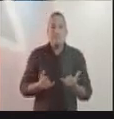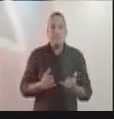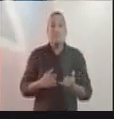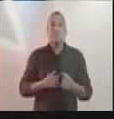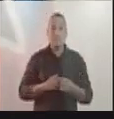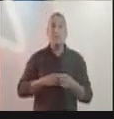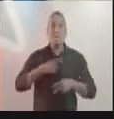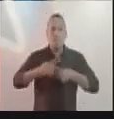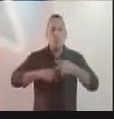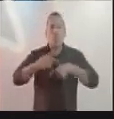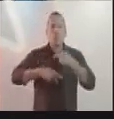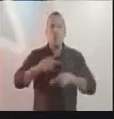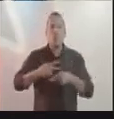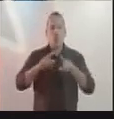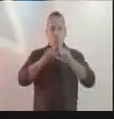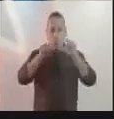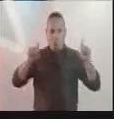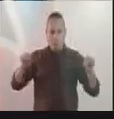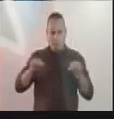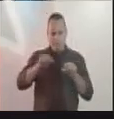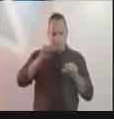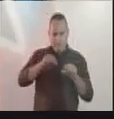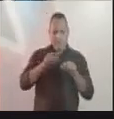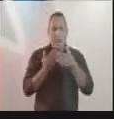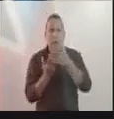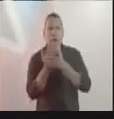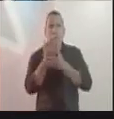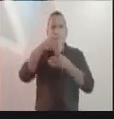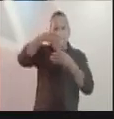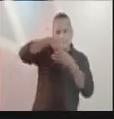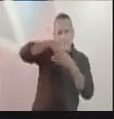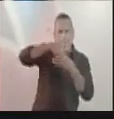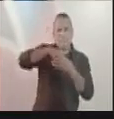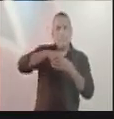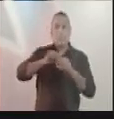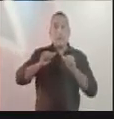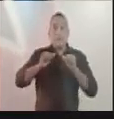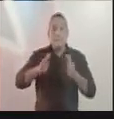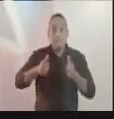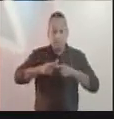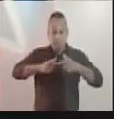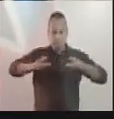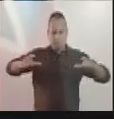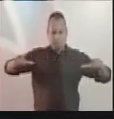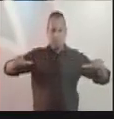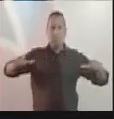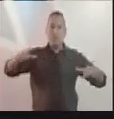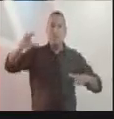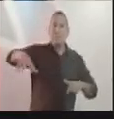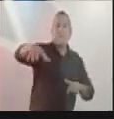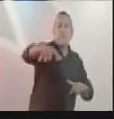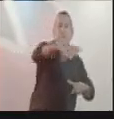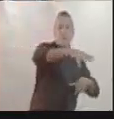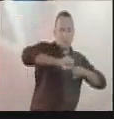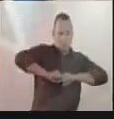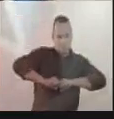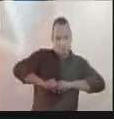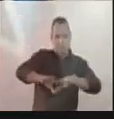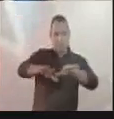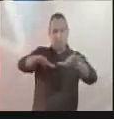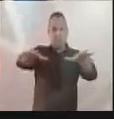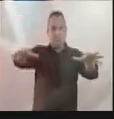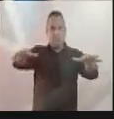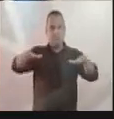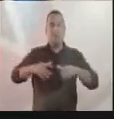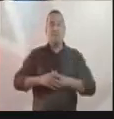plena producción de las máquinas de votación, por lo que se iniciará en breve su despliegue